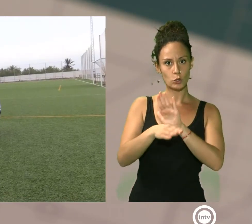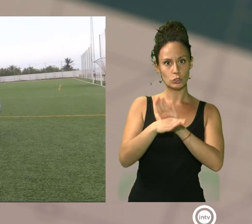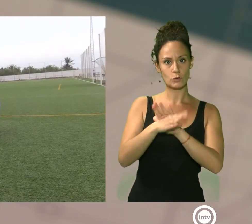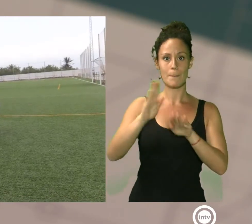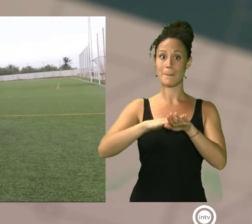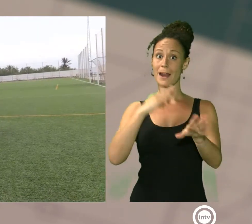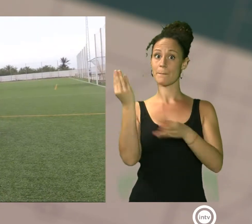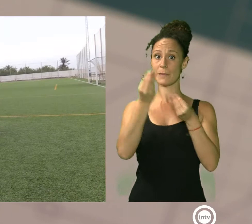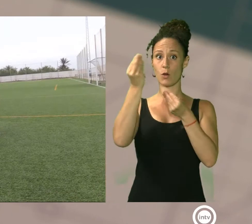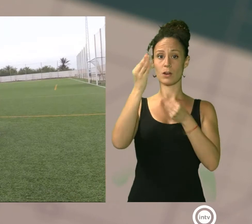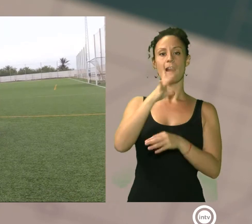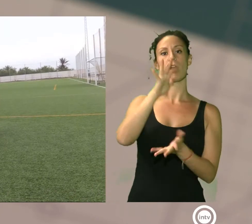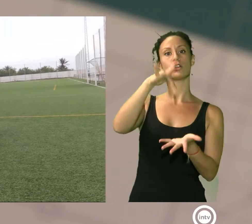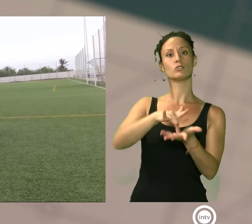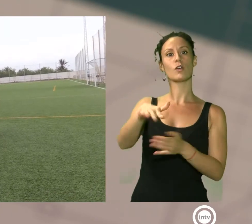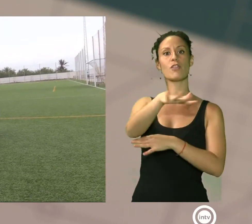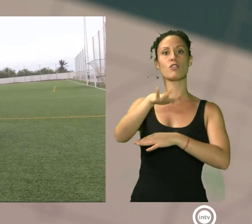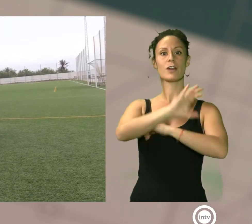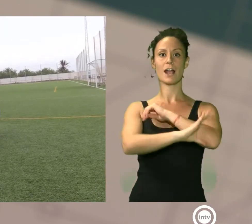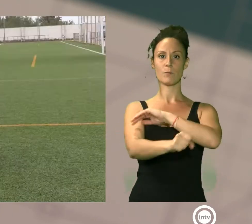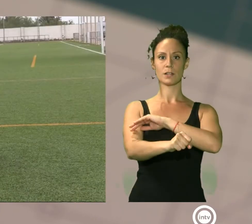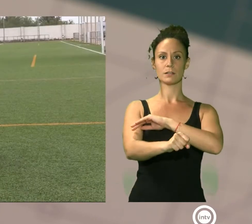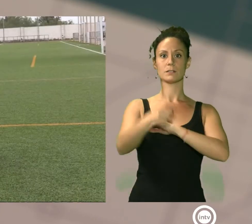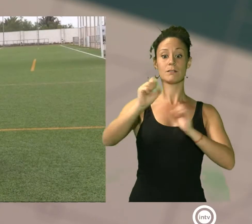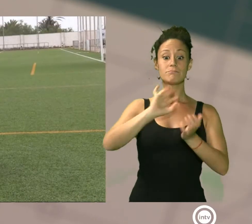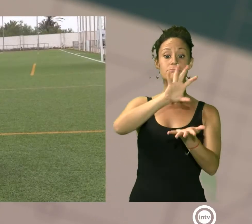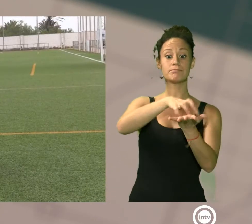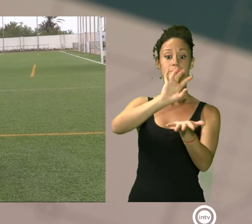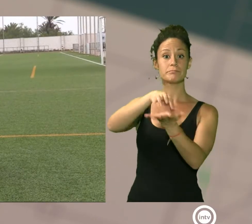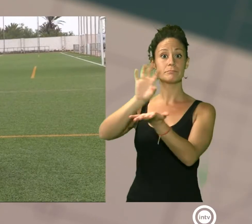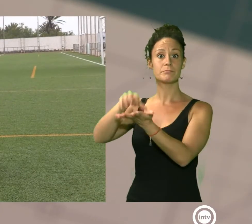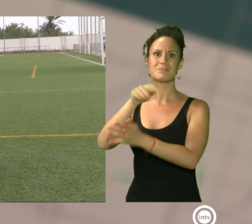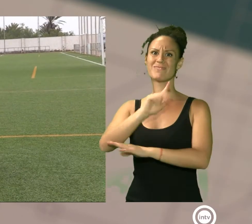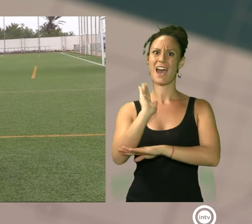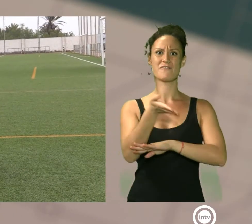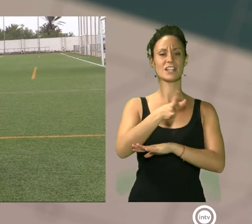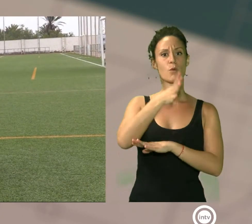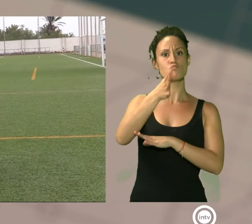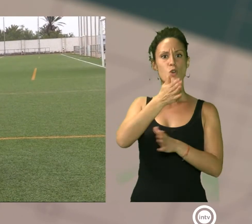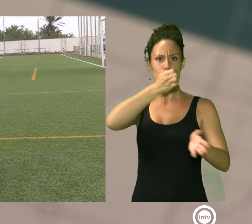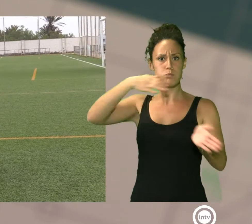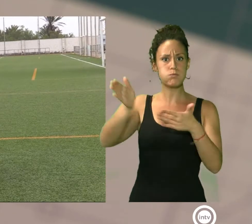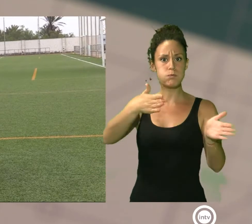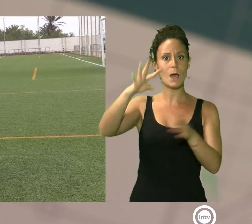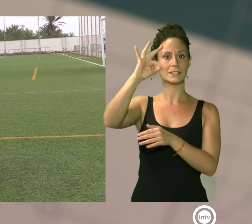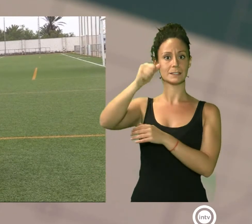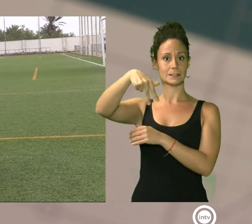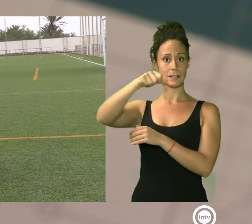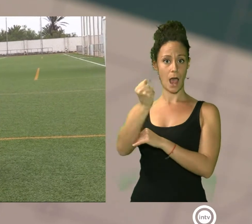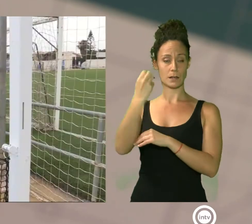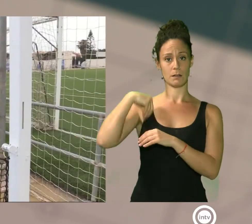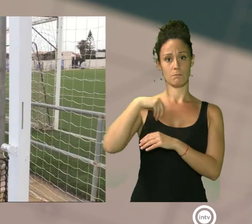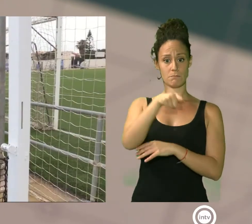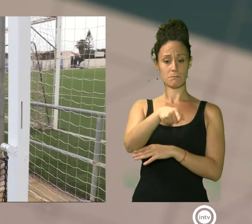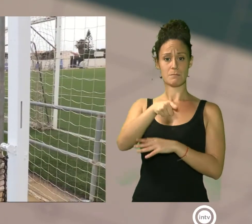deportivo Las Dunas de Cabo de Gata, unas instalaciones que habían sufrido daños debido al temporal Dana y cuyos desperfectos no se